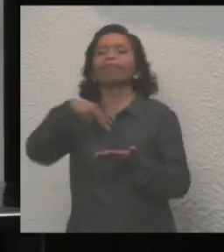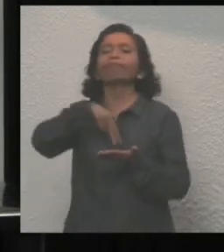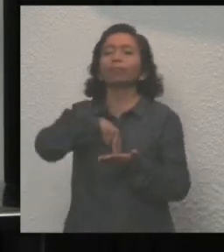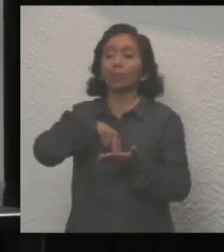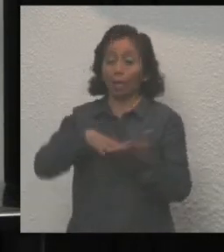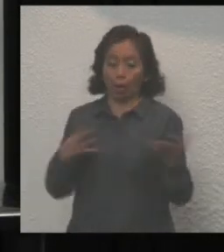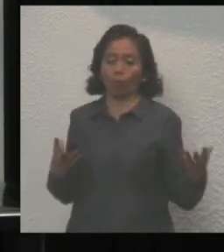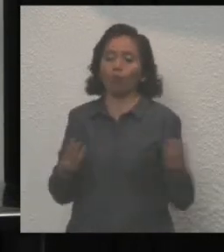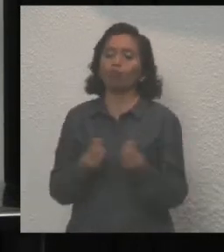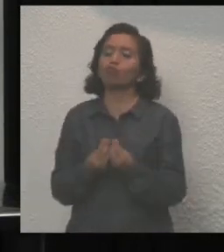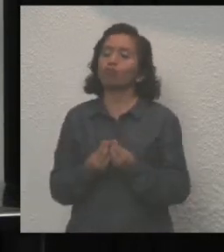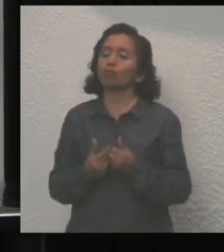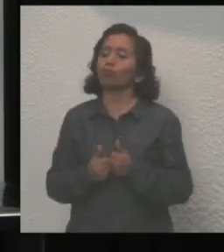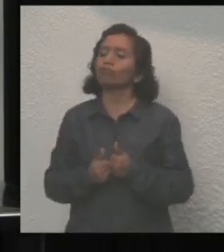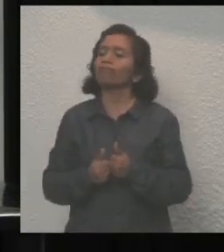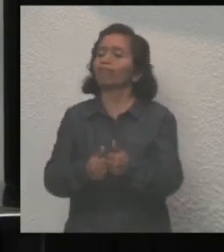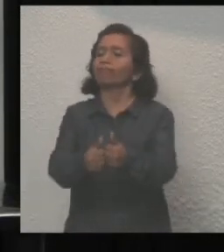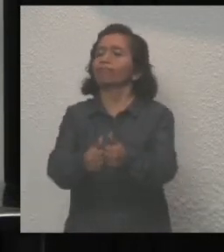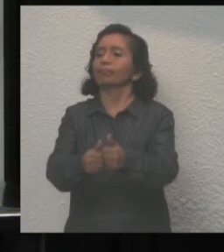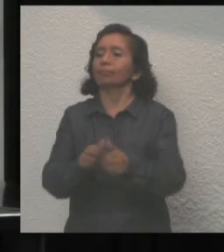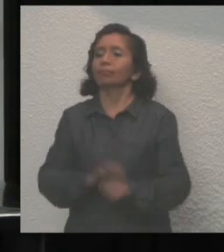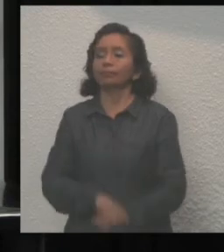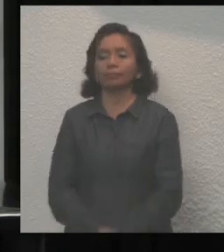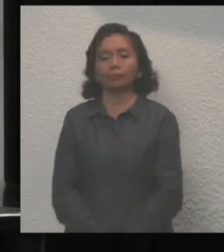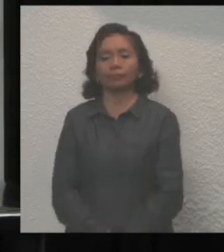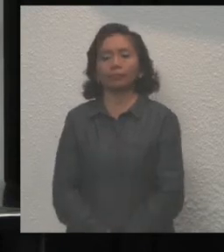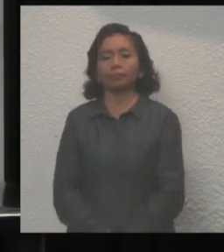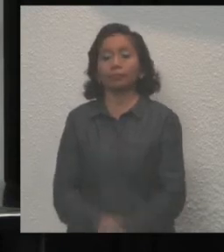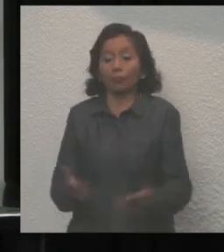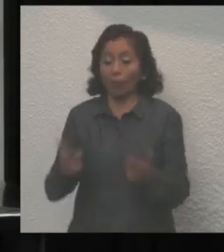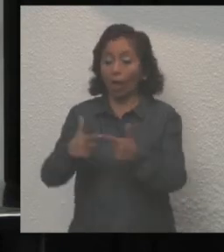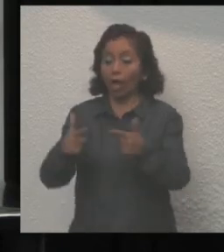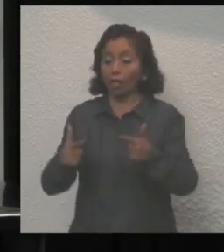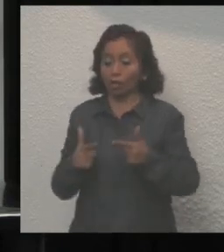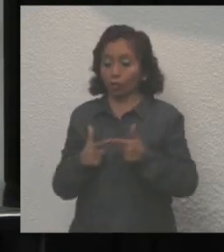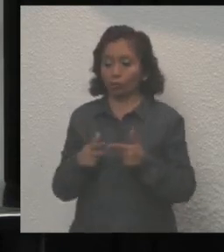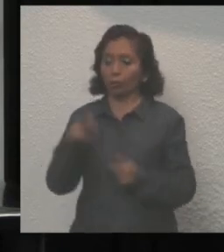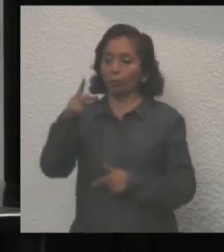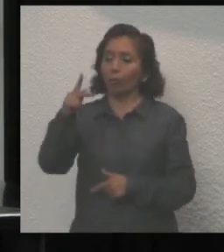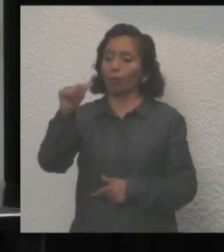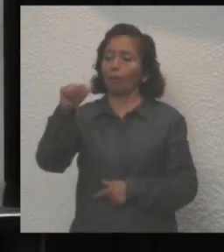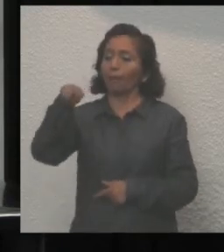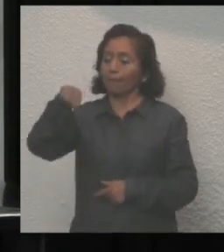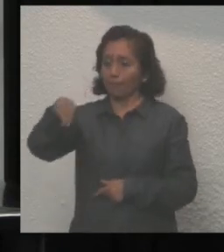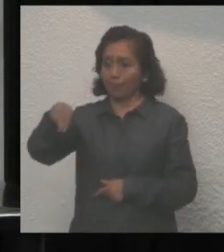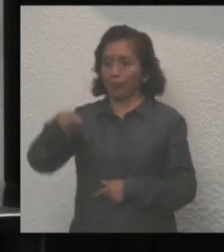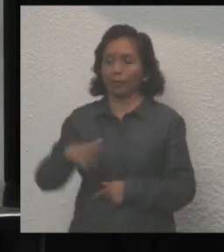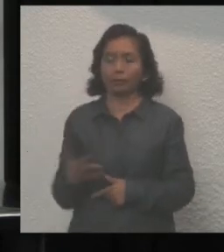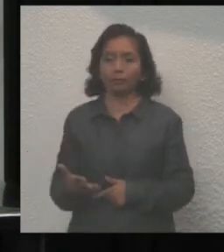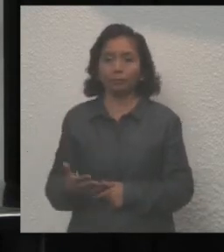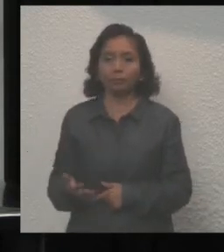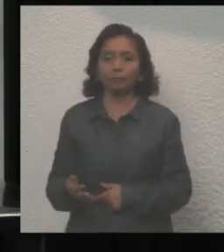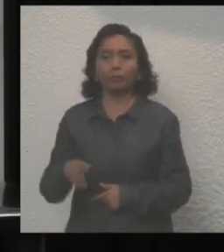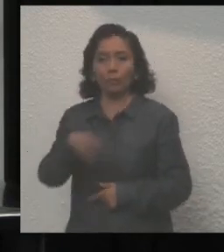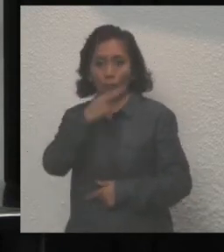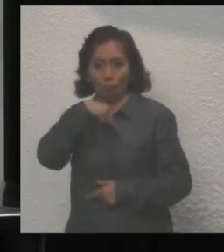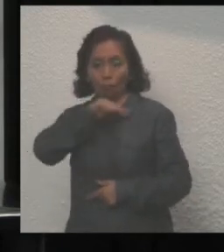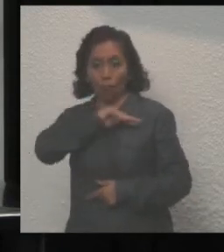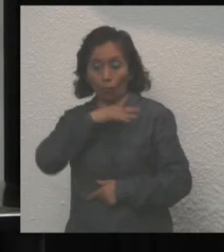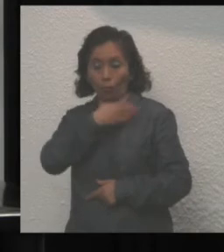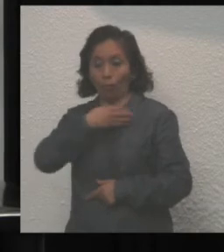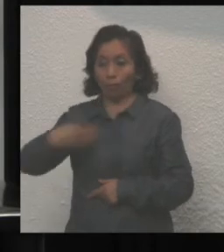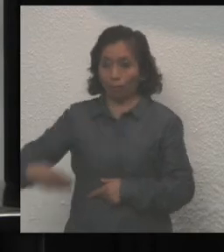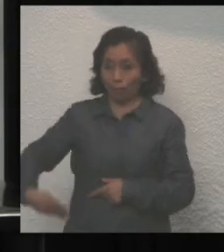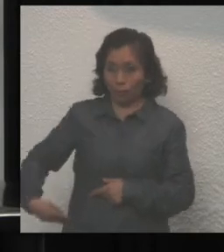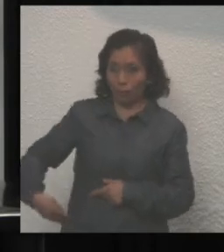juntos salgamos adelante. El Grupo Legislativo de Acción Nacional y nuestro presidente estatal, el